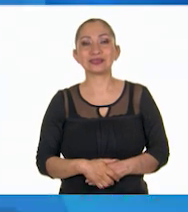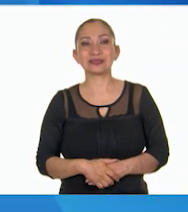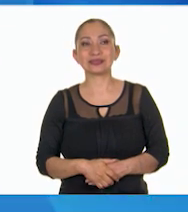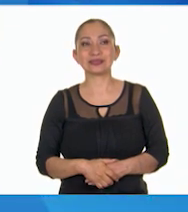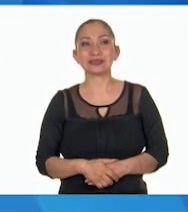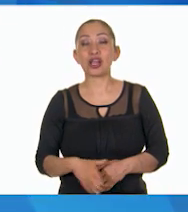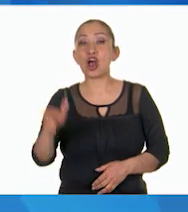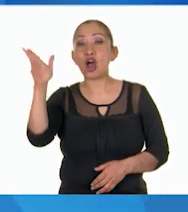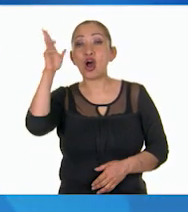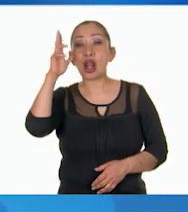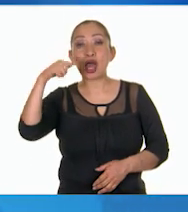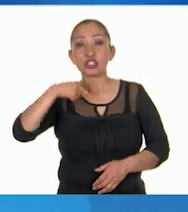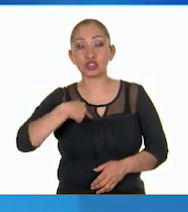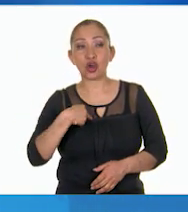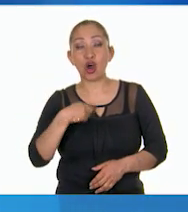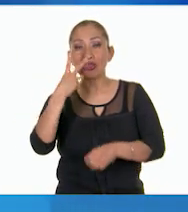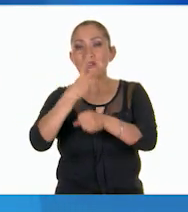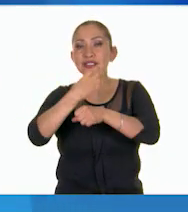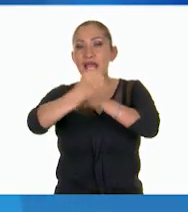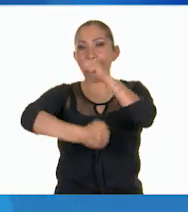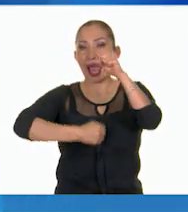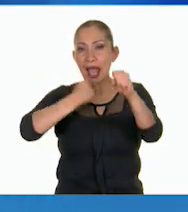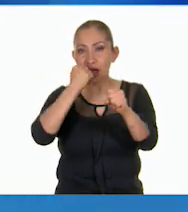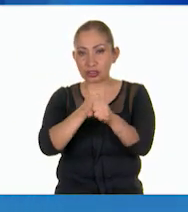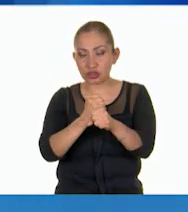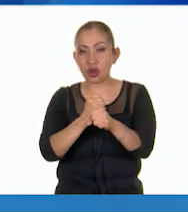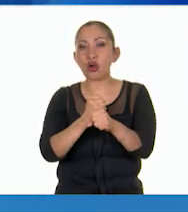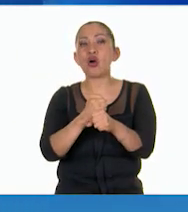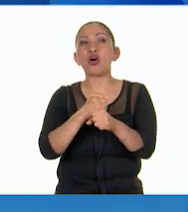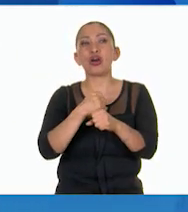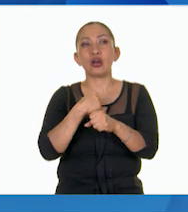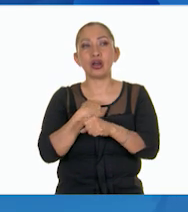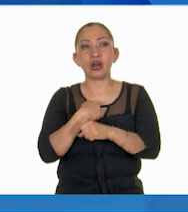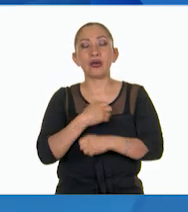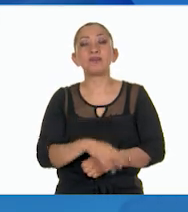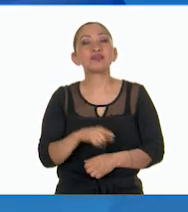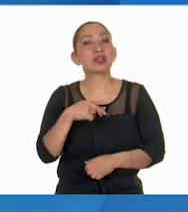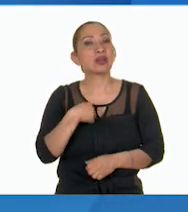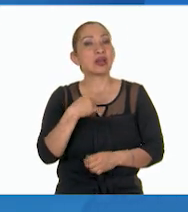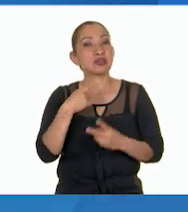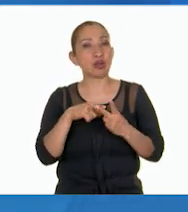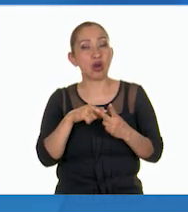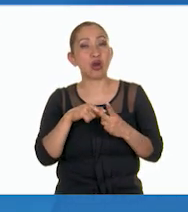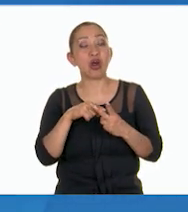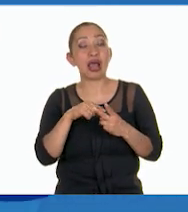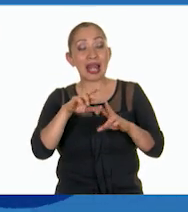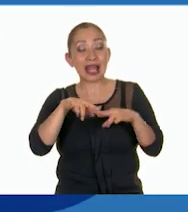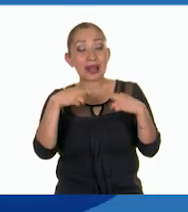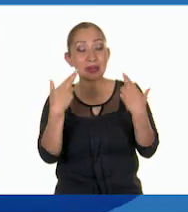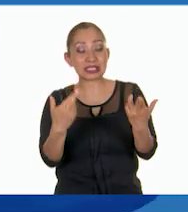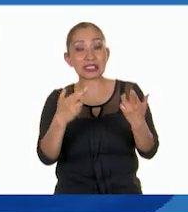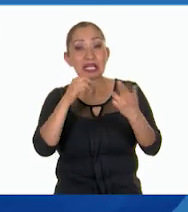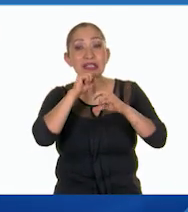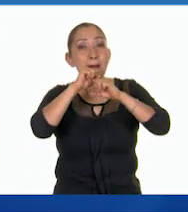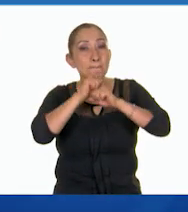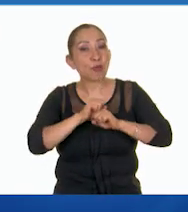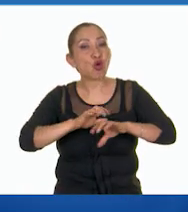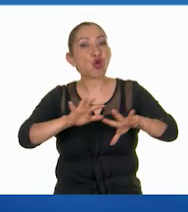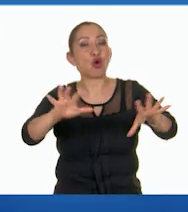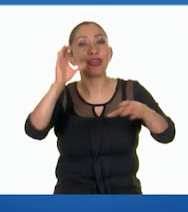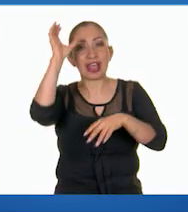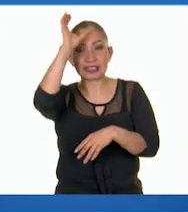Hola, estoy en tercer grado en la Ciudad de México. Las revistas de divulgación